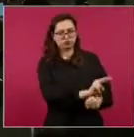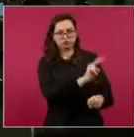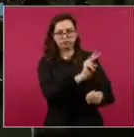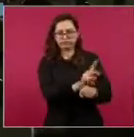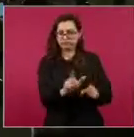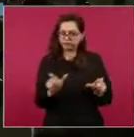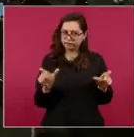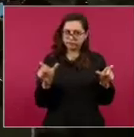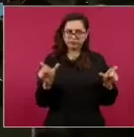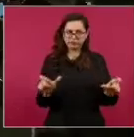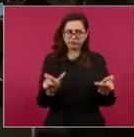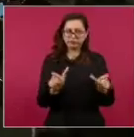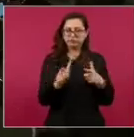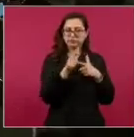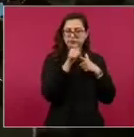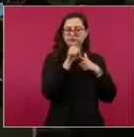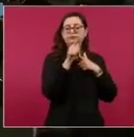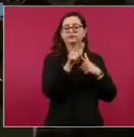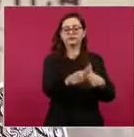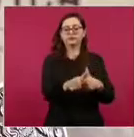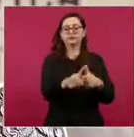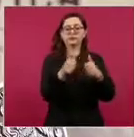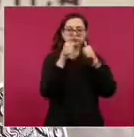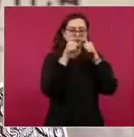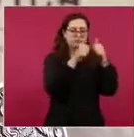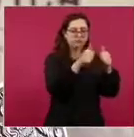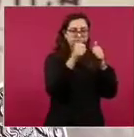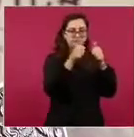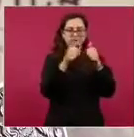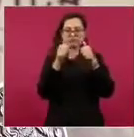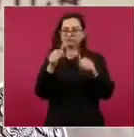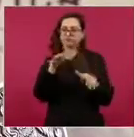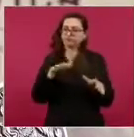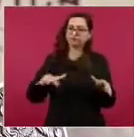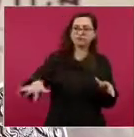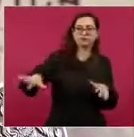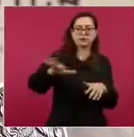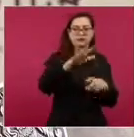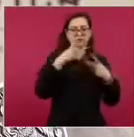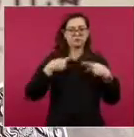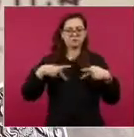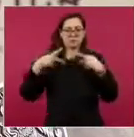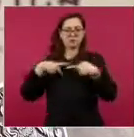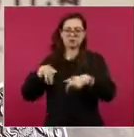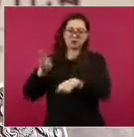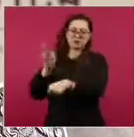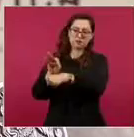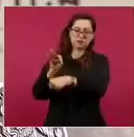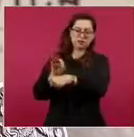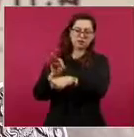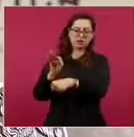en Sinaloa y garantizar que la ciudadanía no sea dañada.